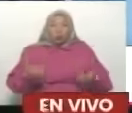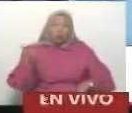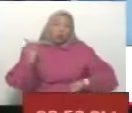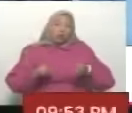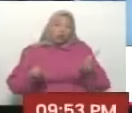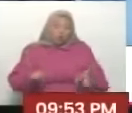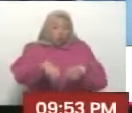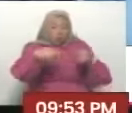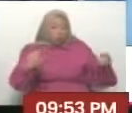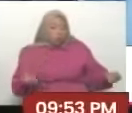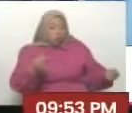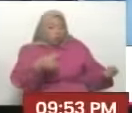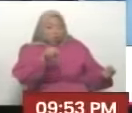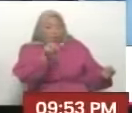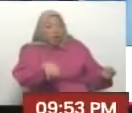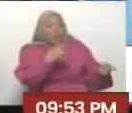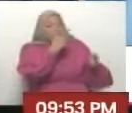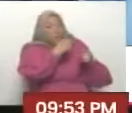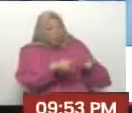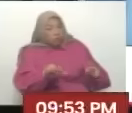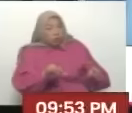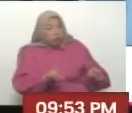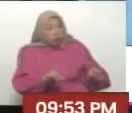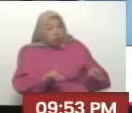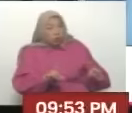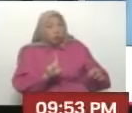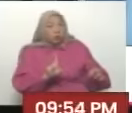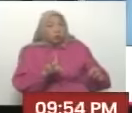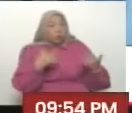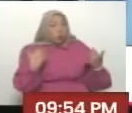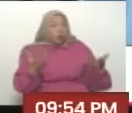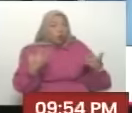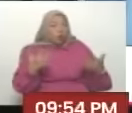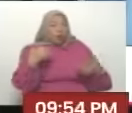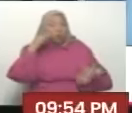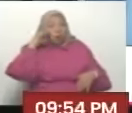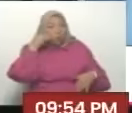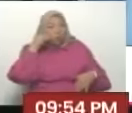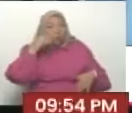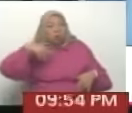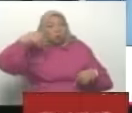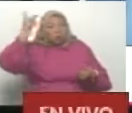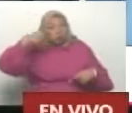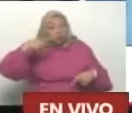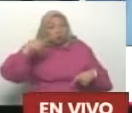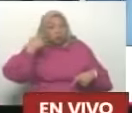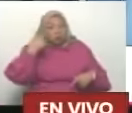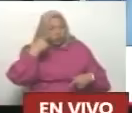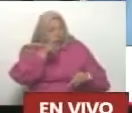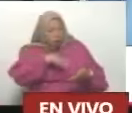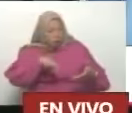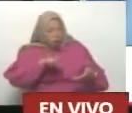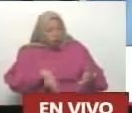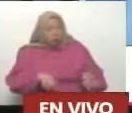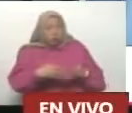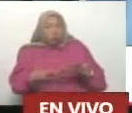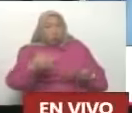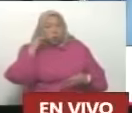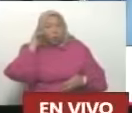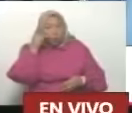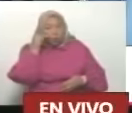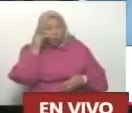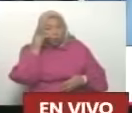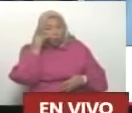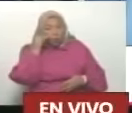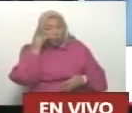lee del periódico escrito es muy diferente a el apuro de las redes sociales. Que uno ni lee. Está como loco ahí.